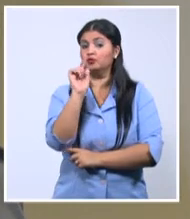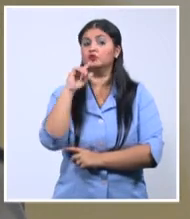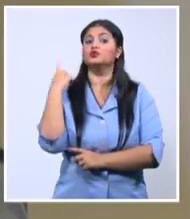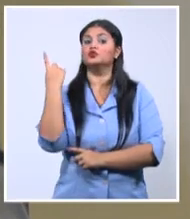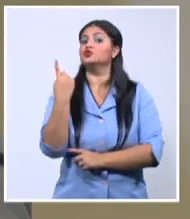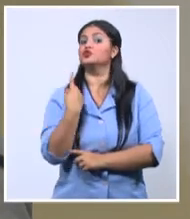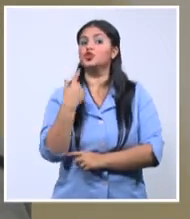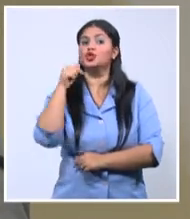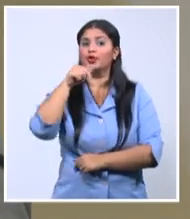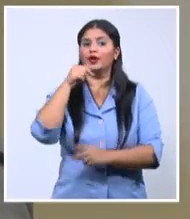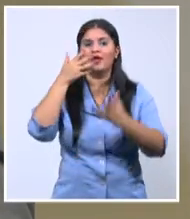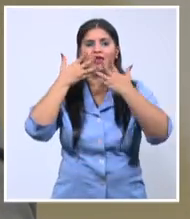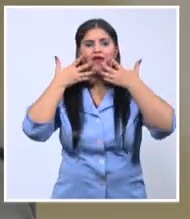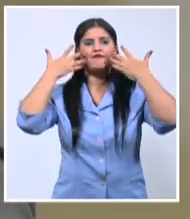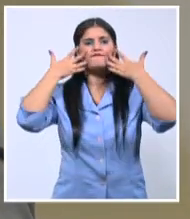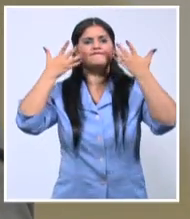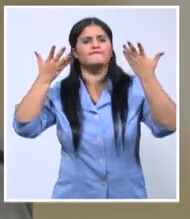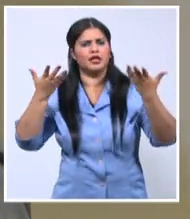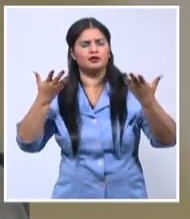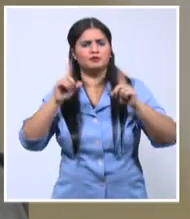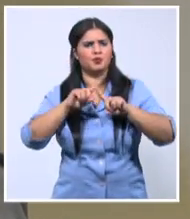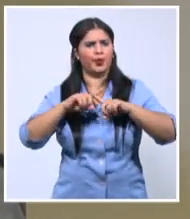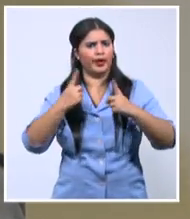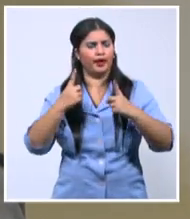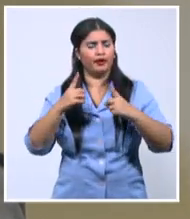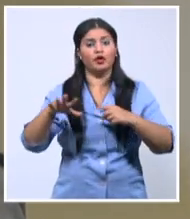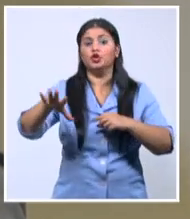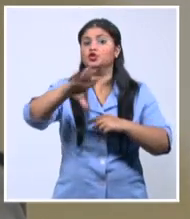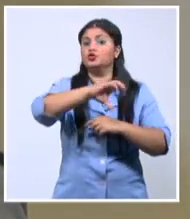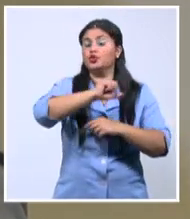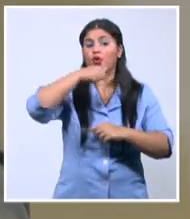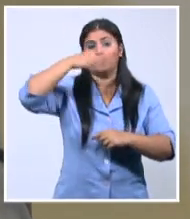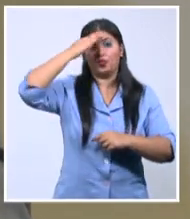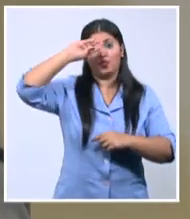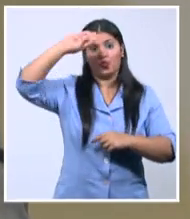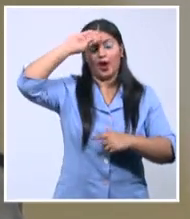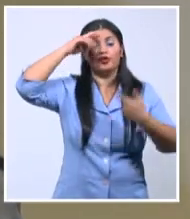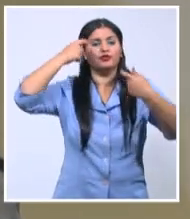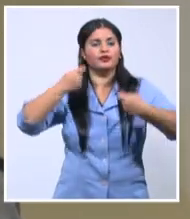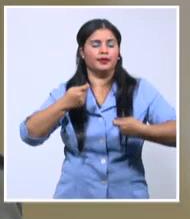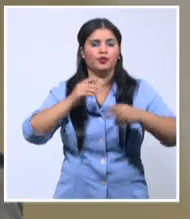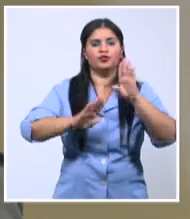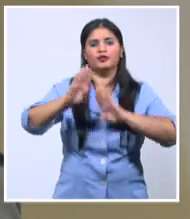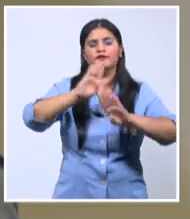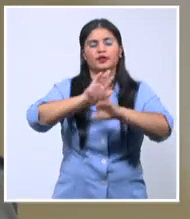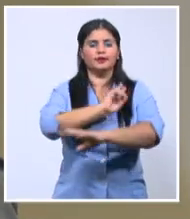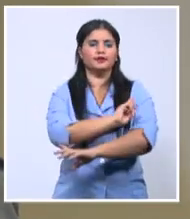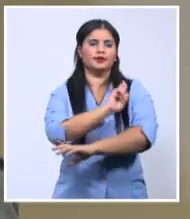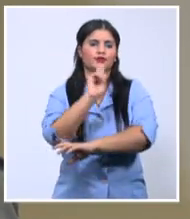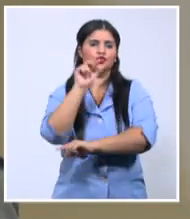orgullecernos de ser realmente dignos